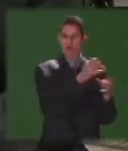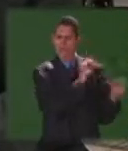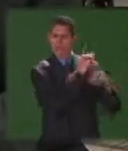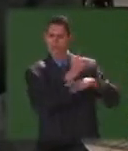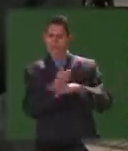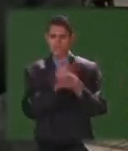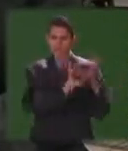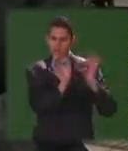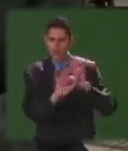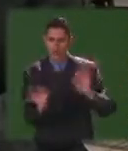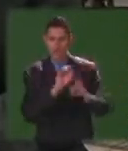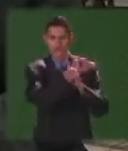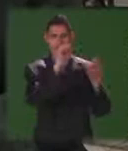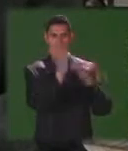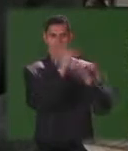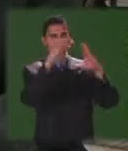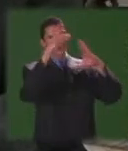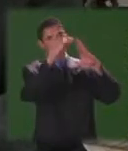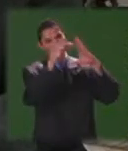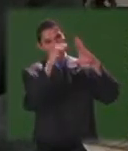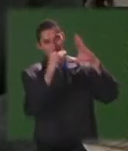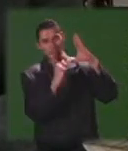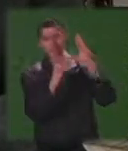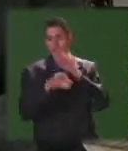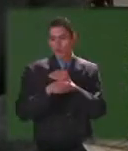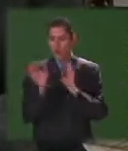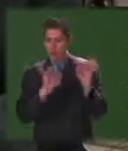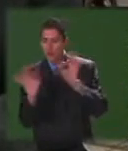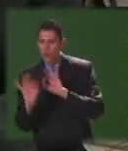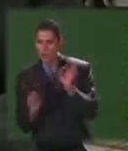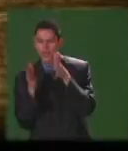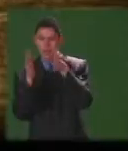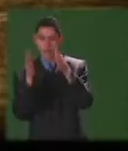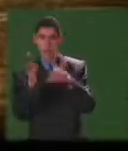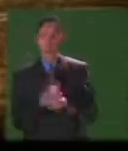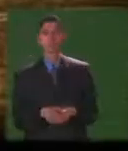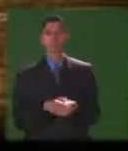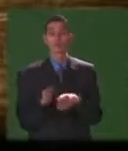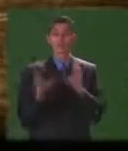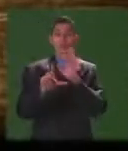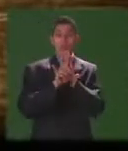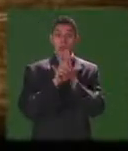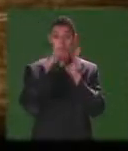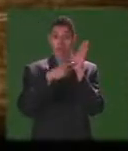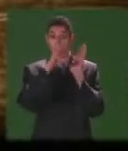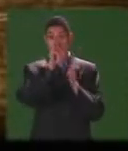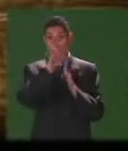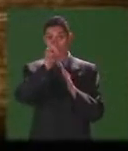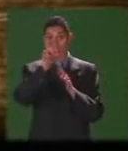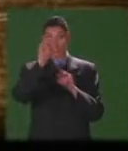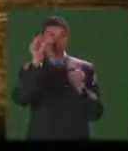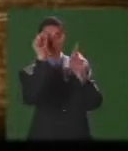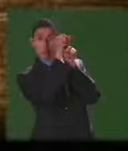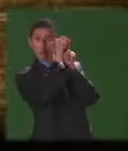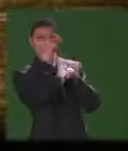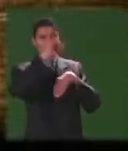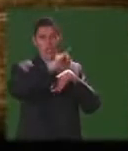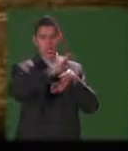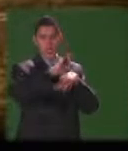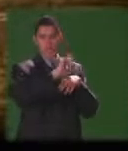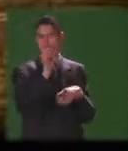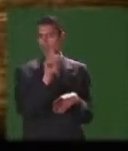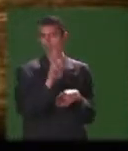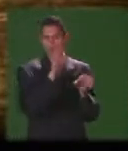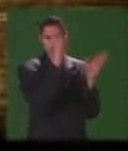cómo organizar la sociedad y por supuesto también por cómo organizar la educación la legislación de 1870 no rompió con la